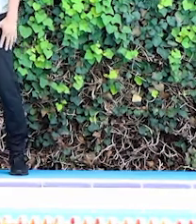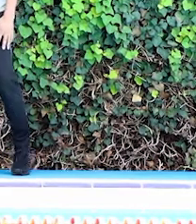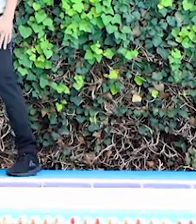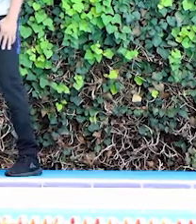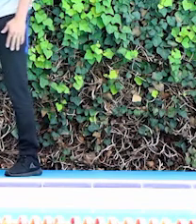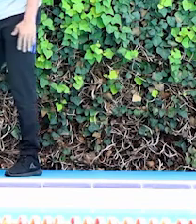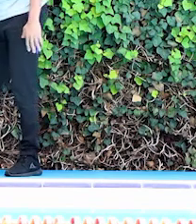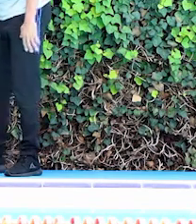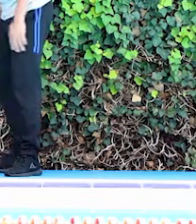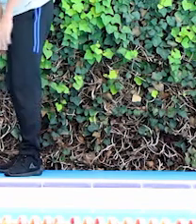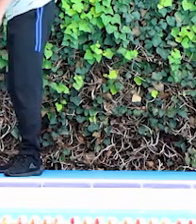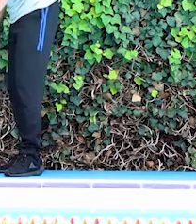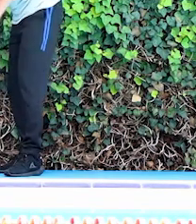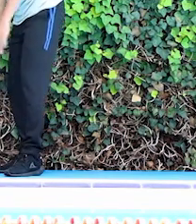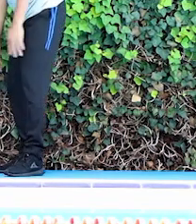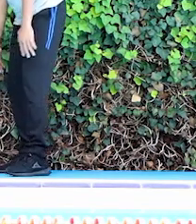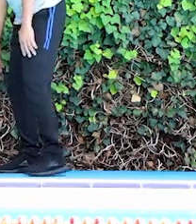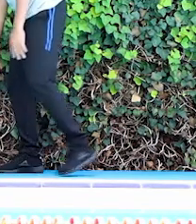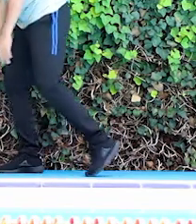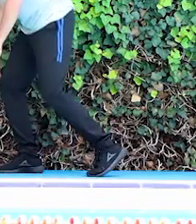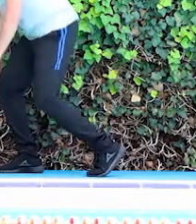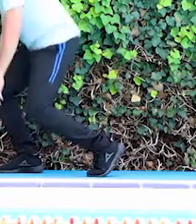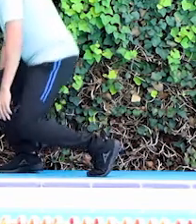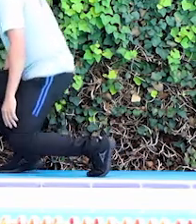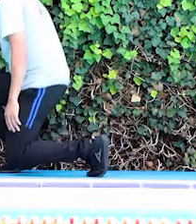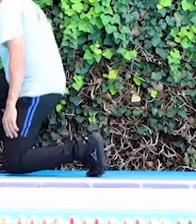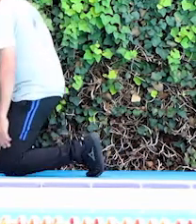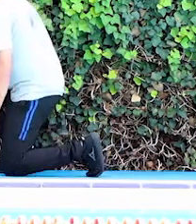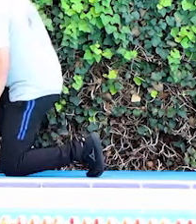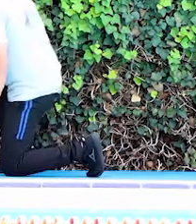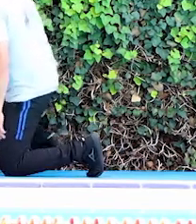¿ok? Vamos a hacer la demostración. Nos ponemos en seis puntos.